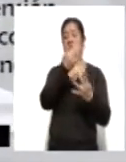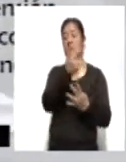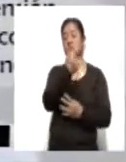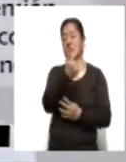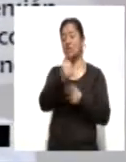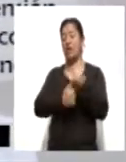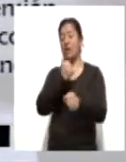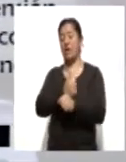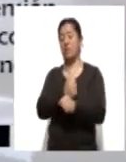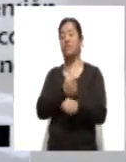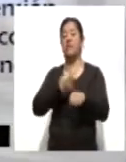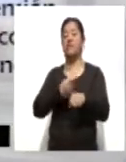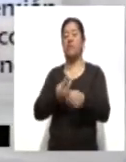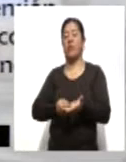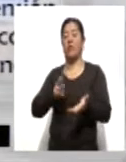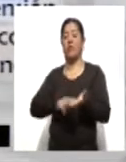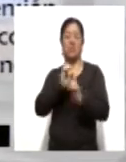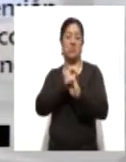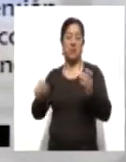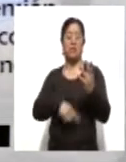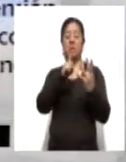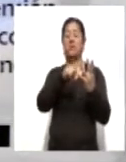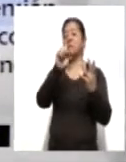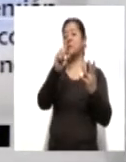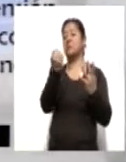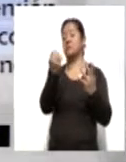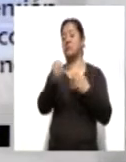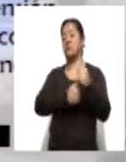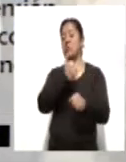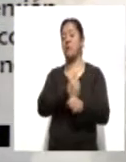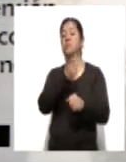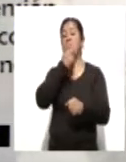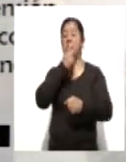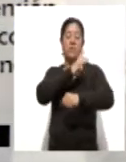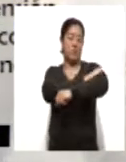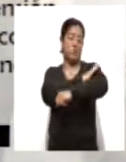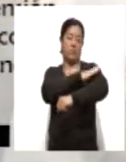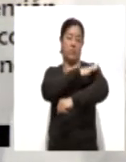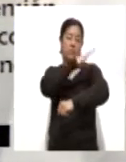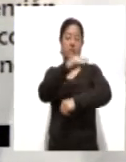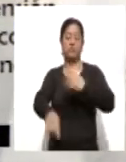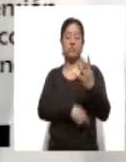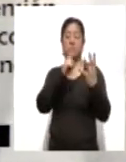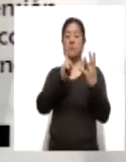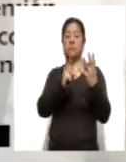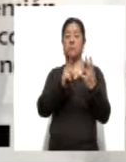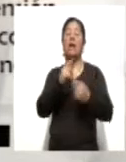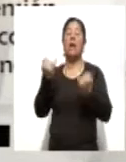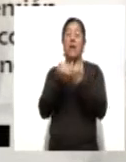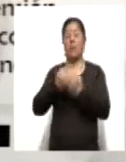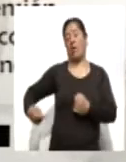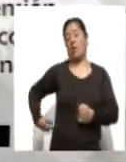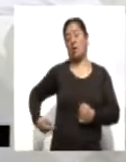años de edad sin ninguna comorbilidad, otro de 69 años con diabetes e hipertensión arterial sistémica e insuficiencia